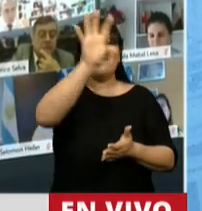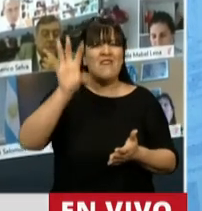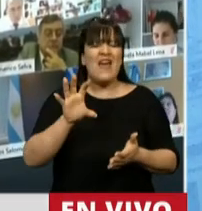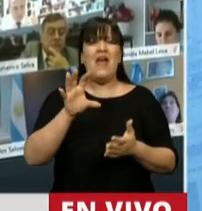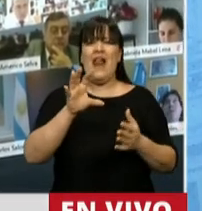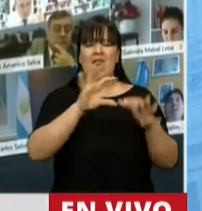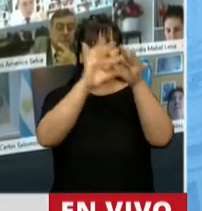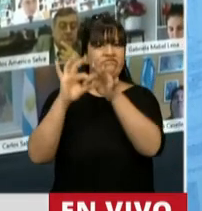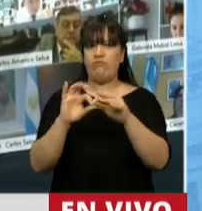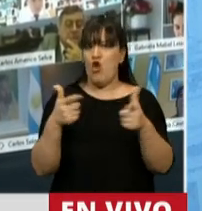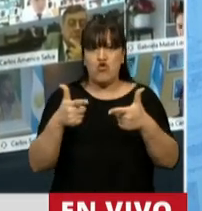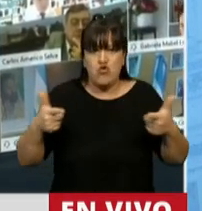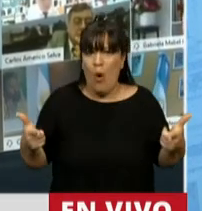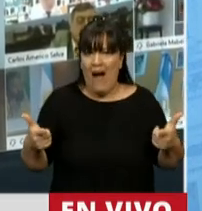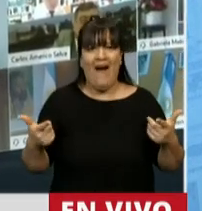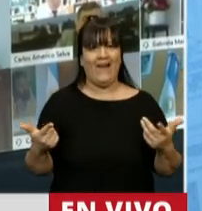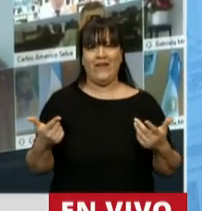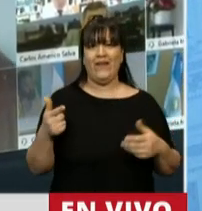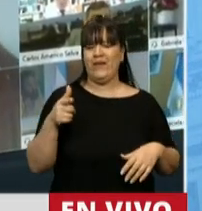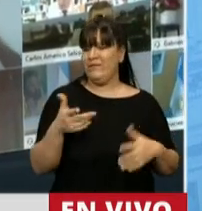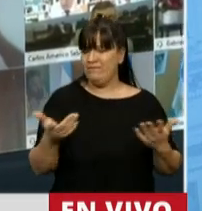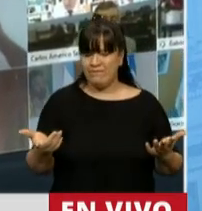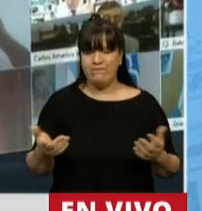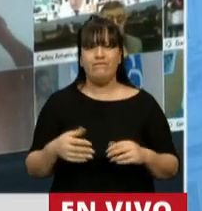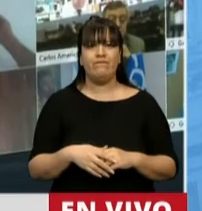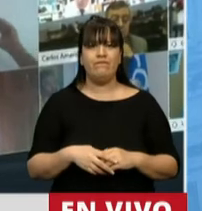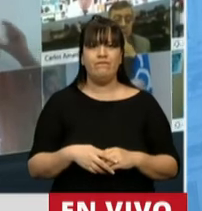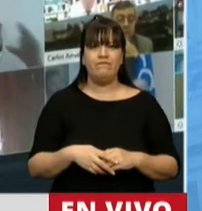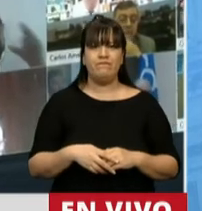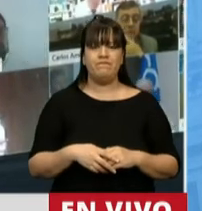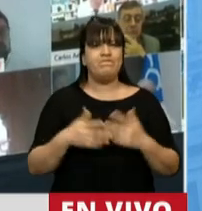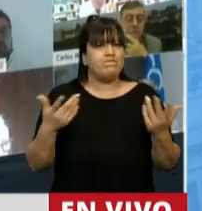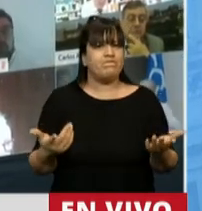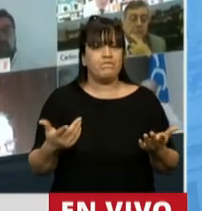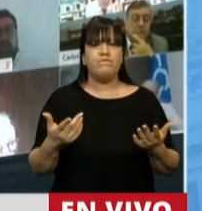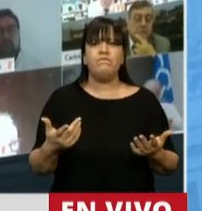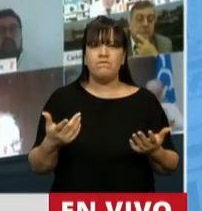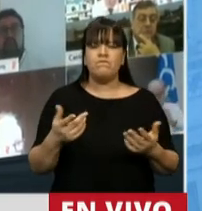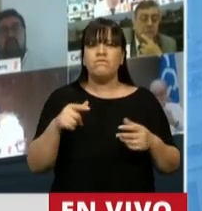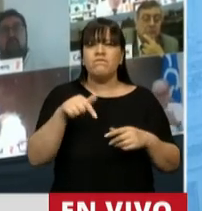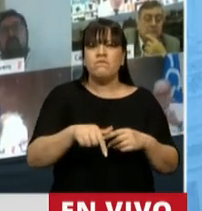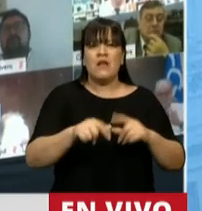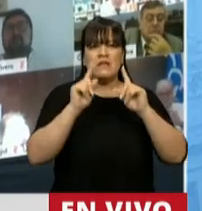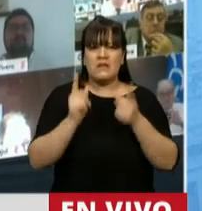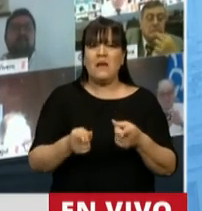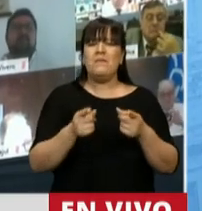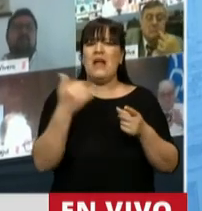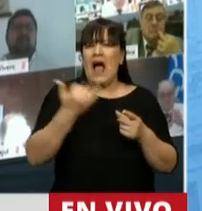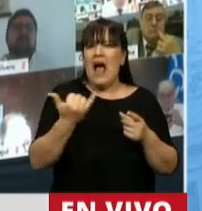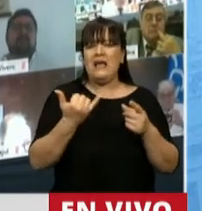afianza la discrecionalidad y se la consuma. Y no se restringen los tratamientos diferenciales